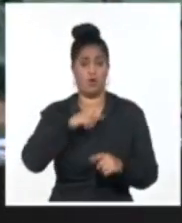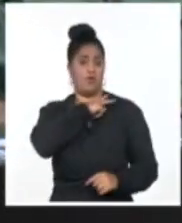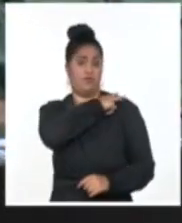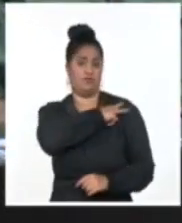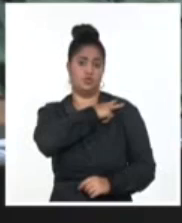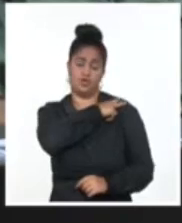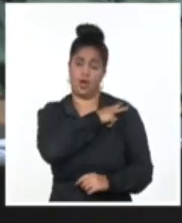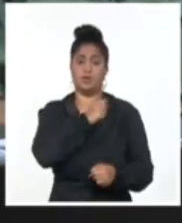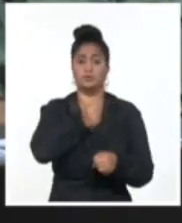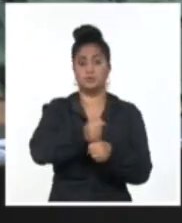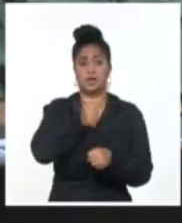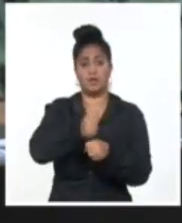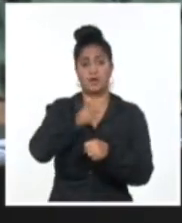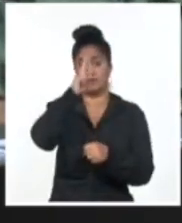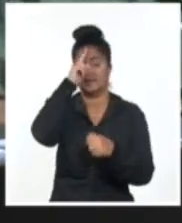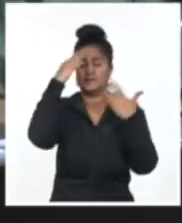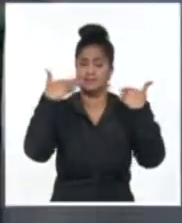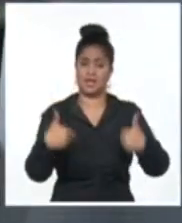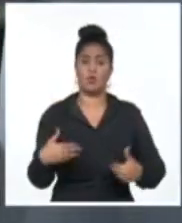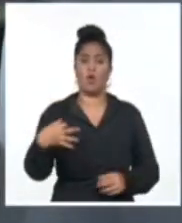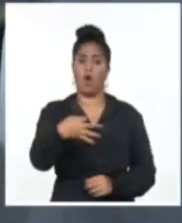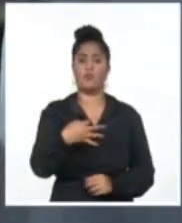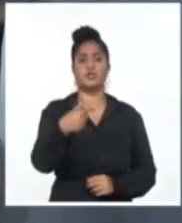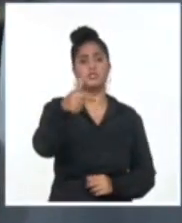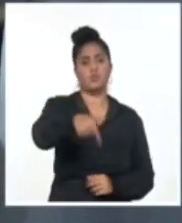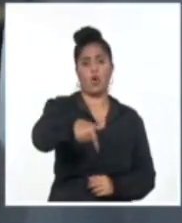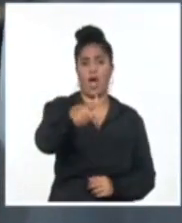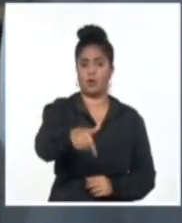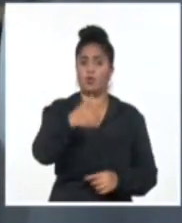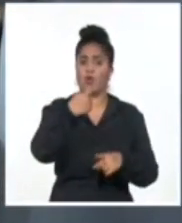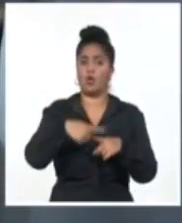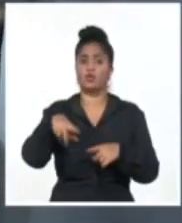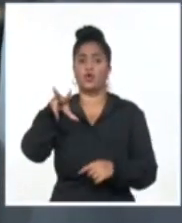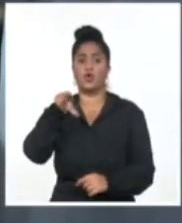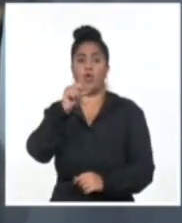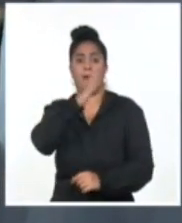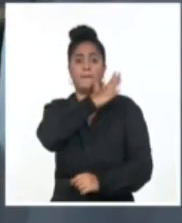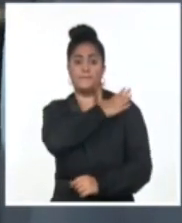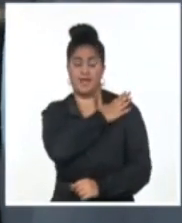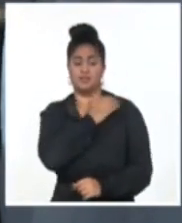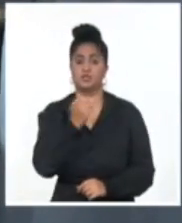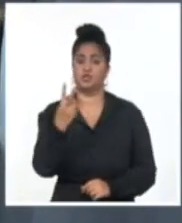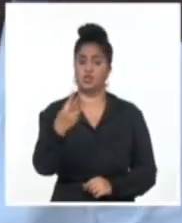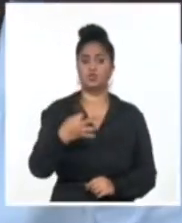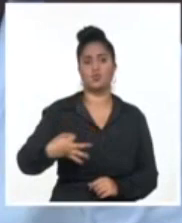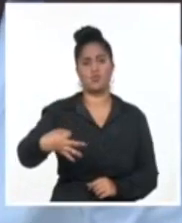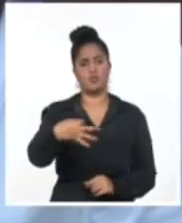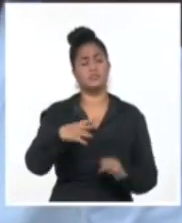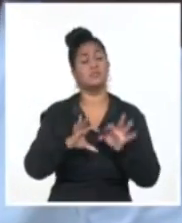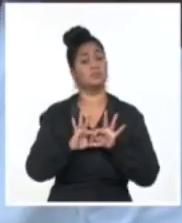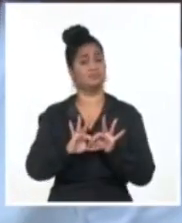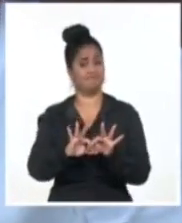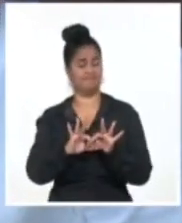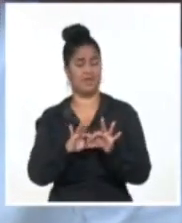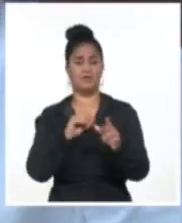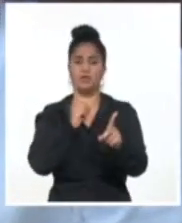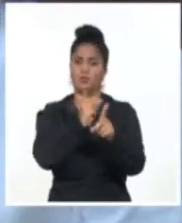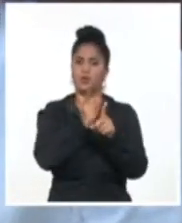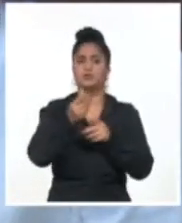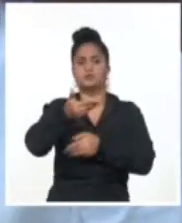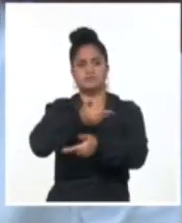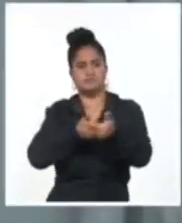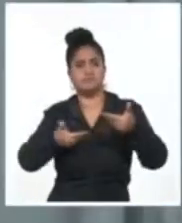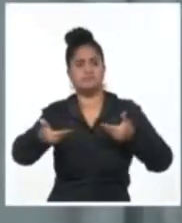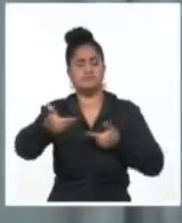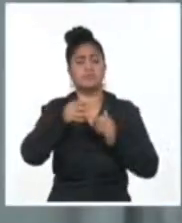municipalidades de Jaruco y Nueva Paz rindieron cuenta por ser las localidades con mayor índice de contagio. El encuentro debió intercambio también